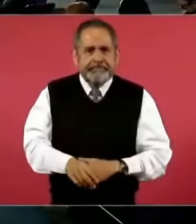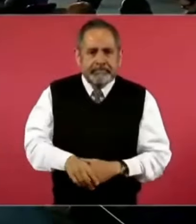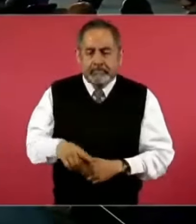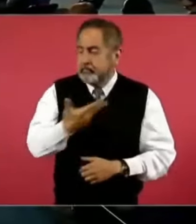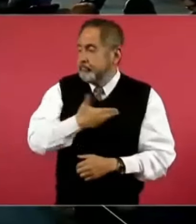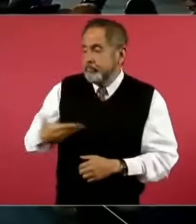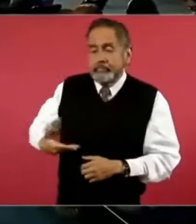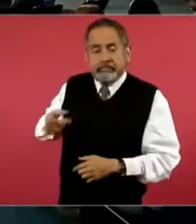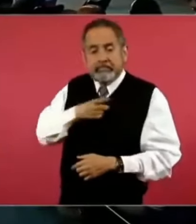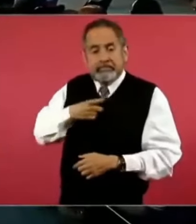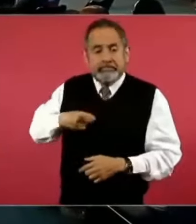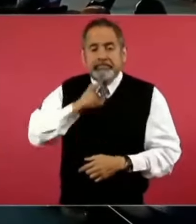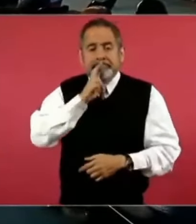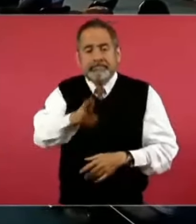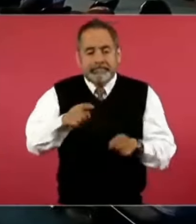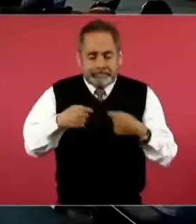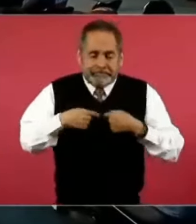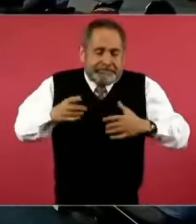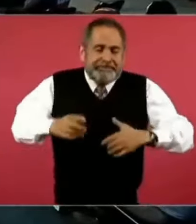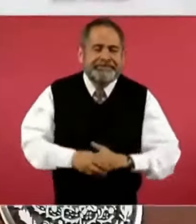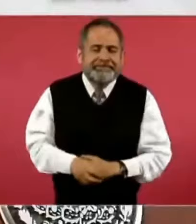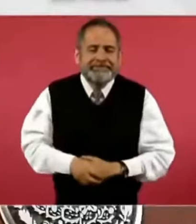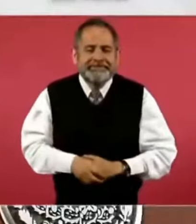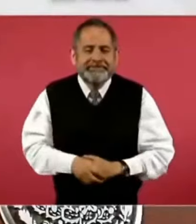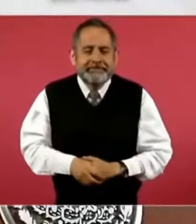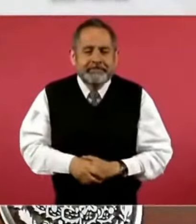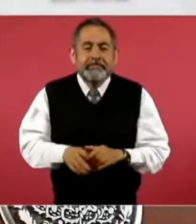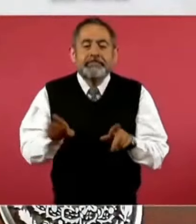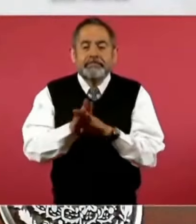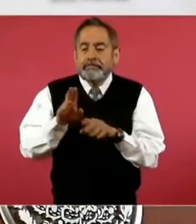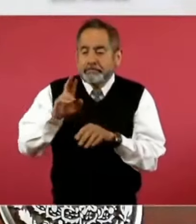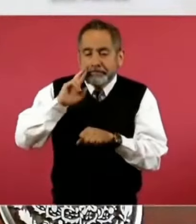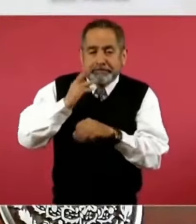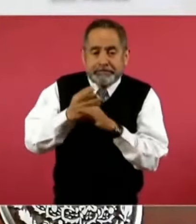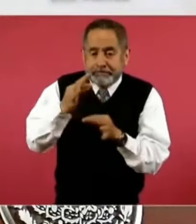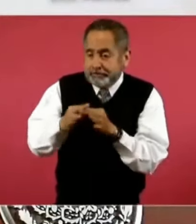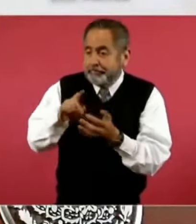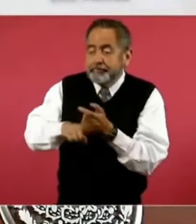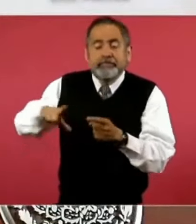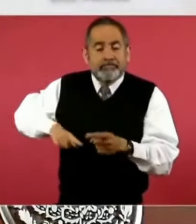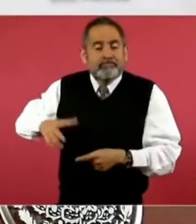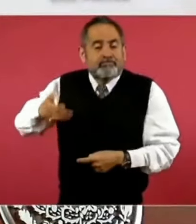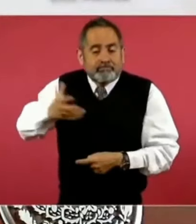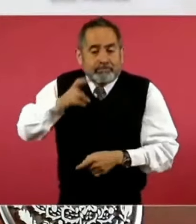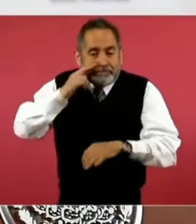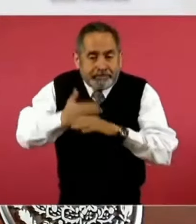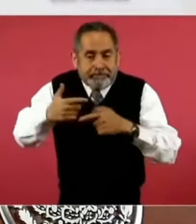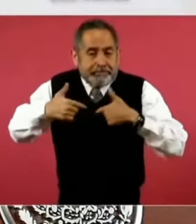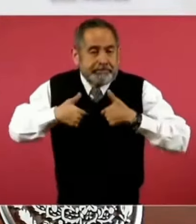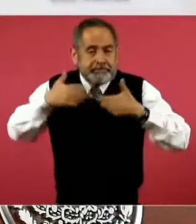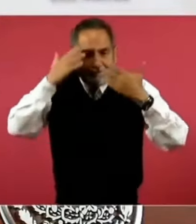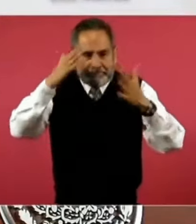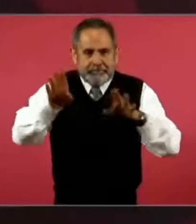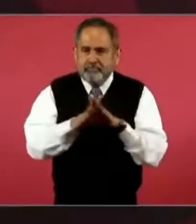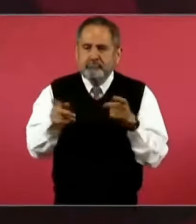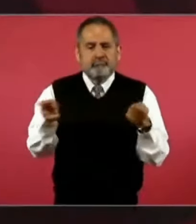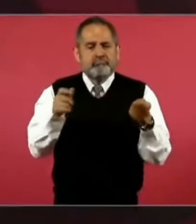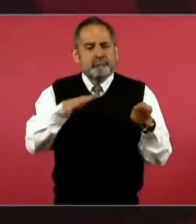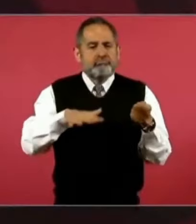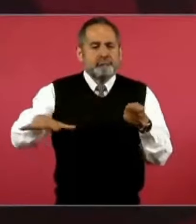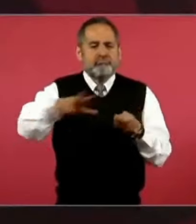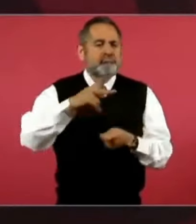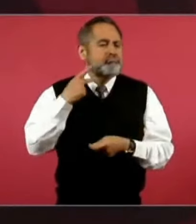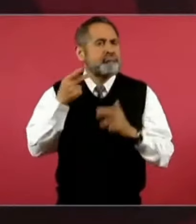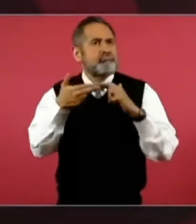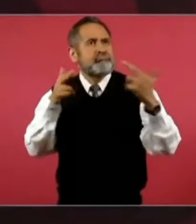El presidente tendrá que decir al respecto, lo que corresponde al gobierno, a la conducción, digamos, en la política